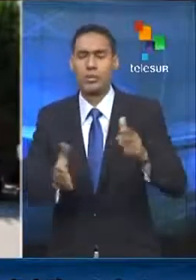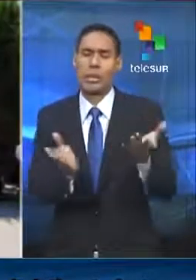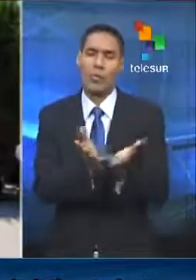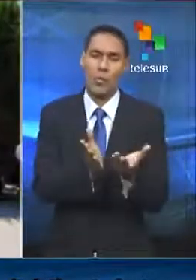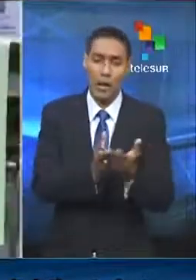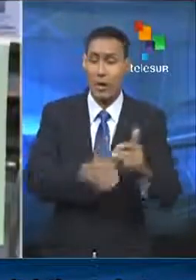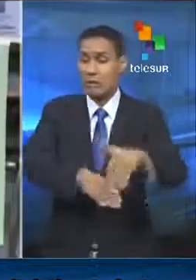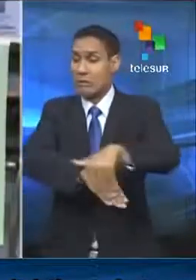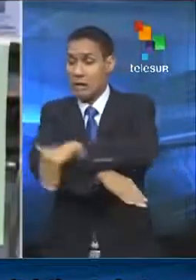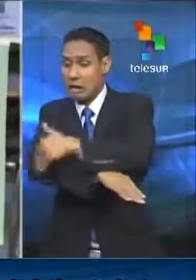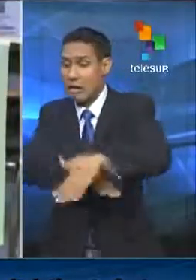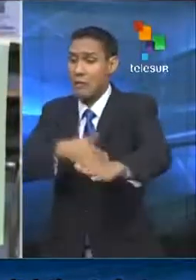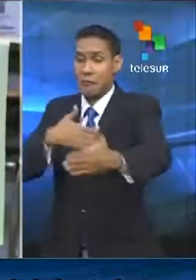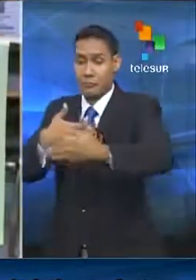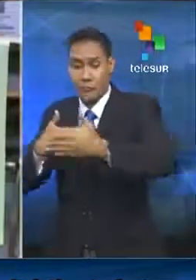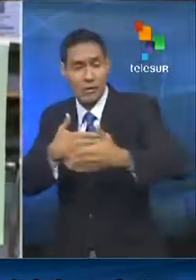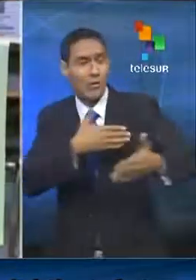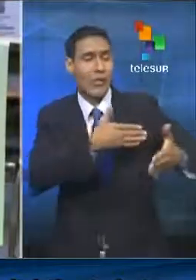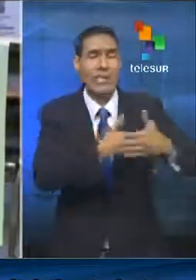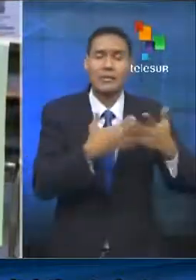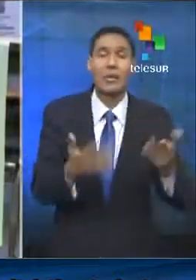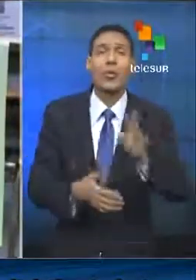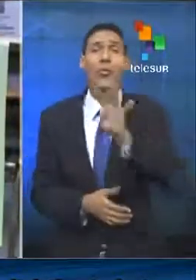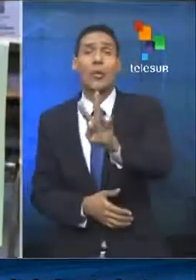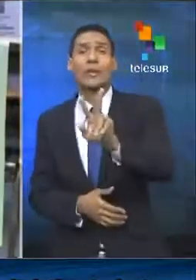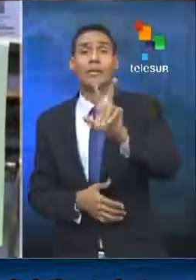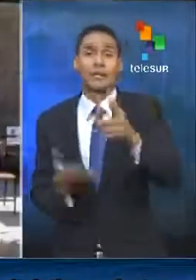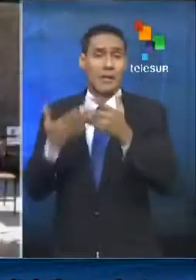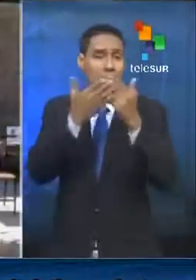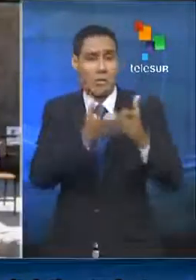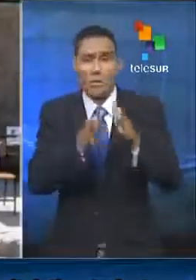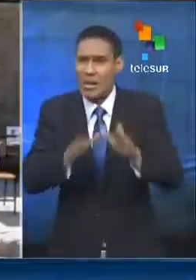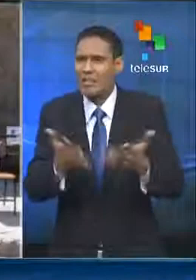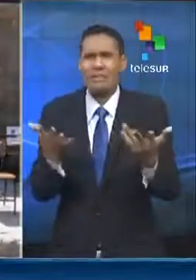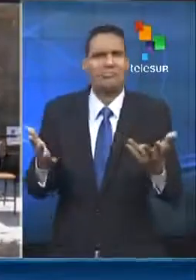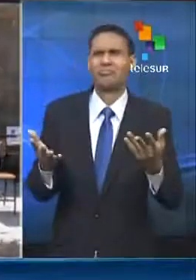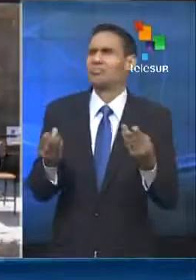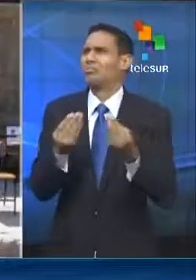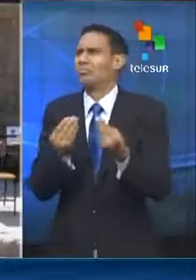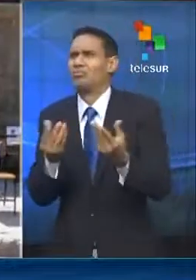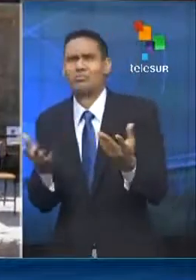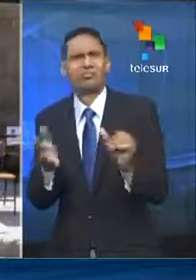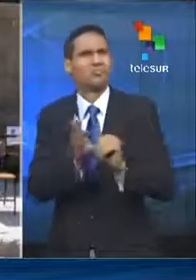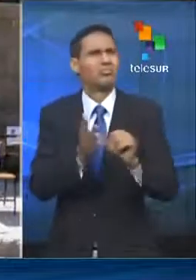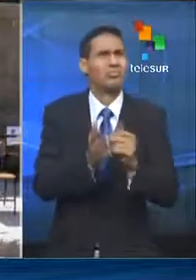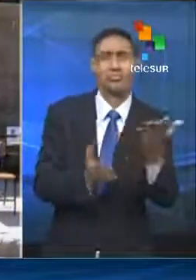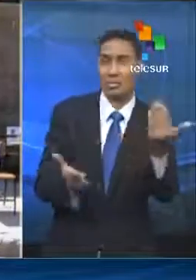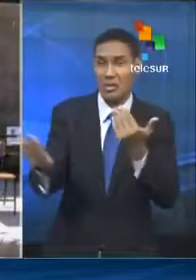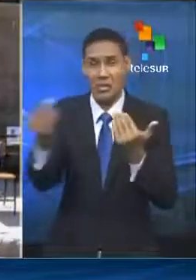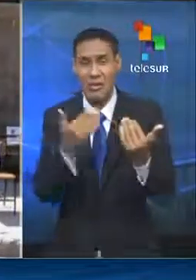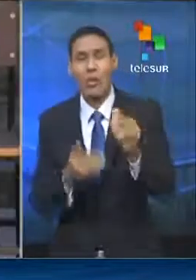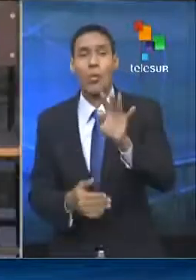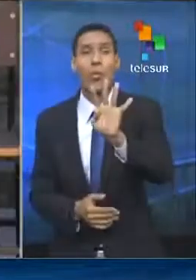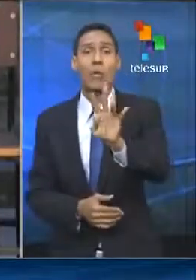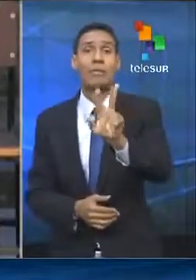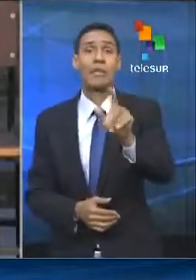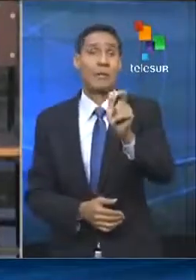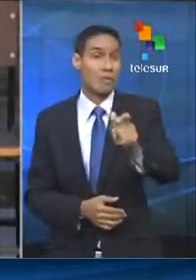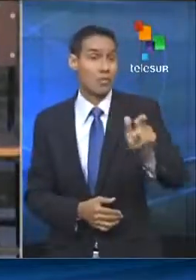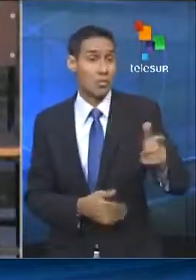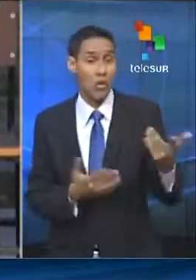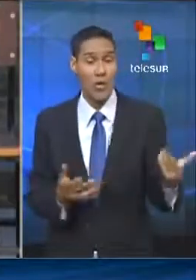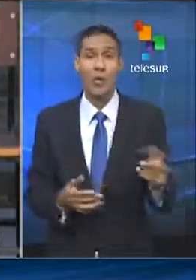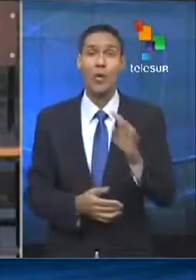unirse a la exigencia de que regresen los 43 estudiantes normalistas desaparecidos. Son 43 personas, 43